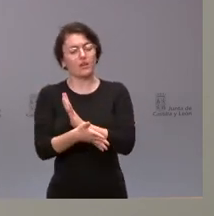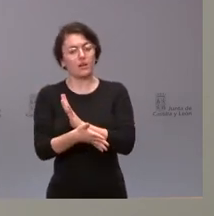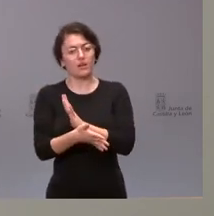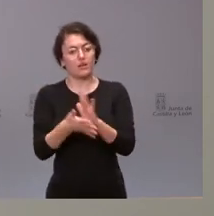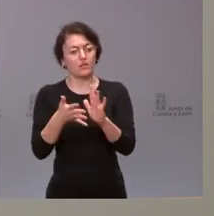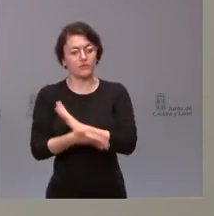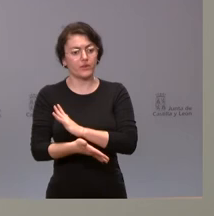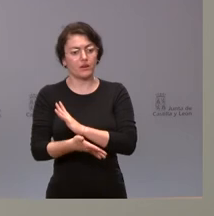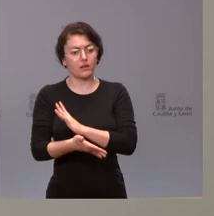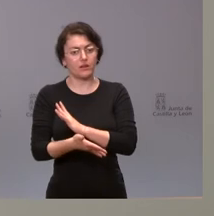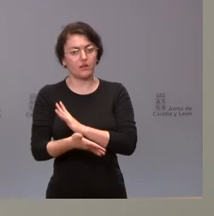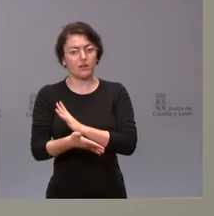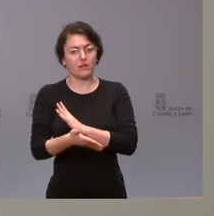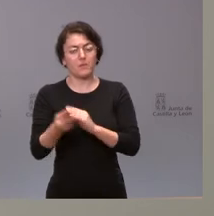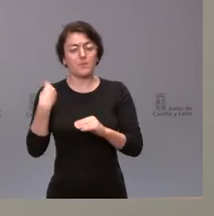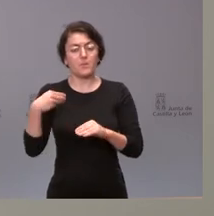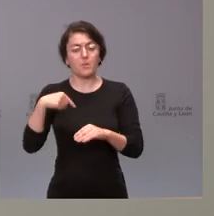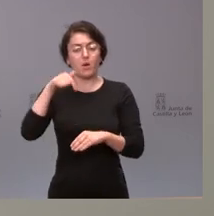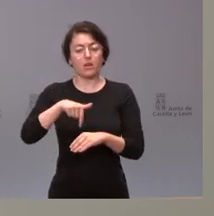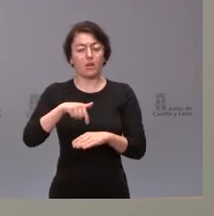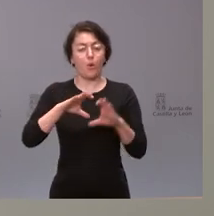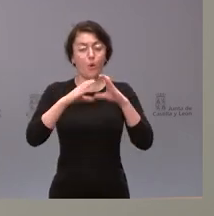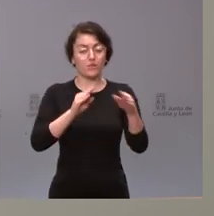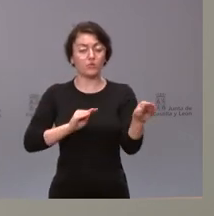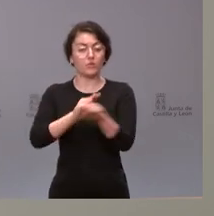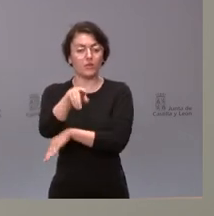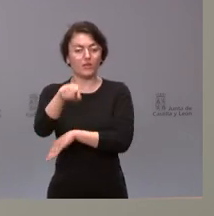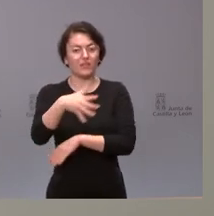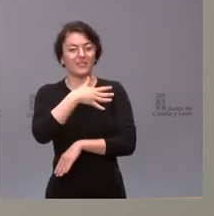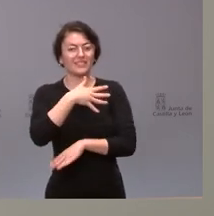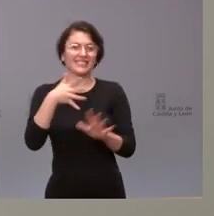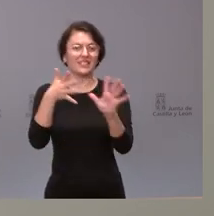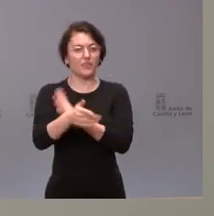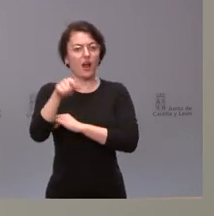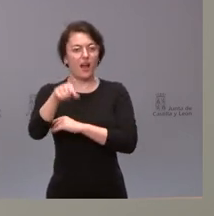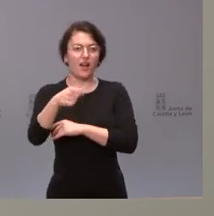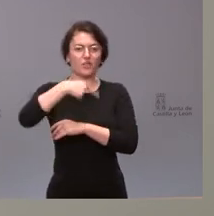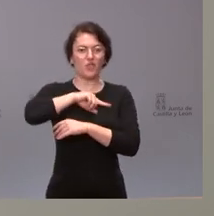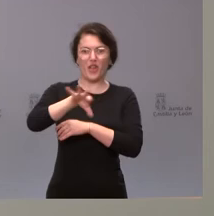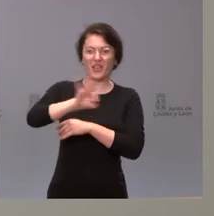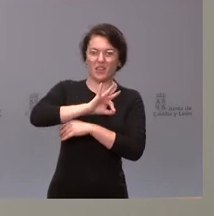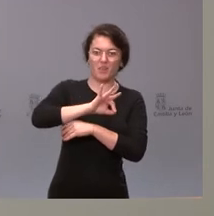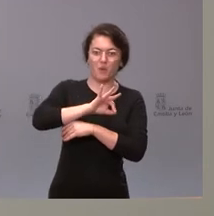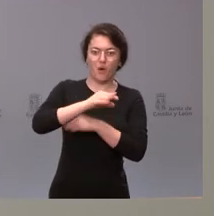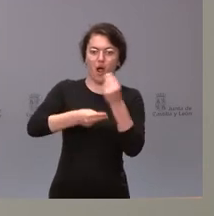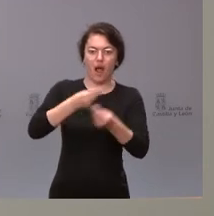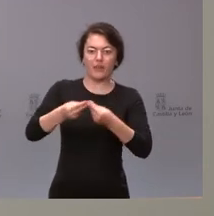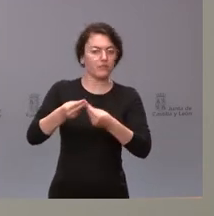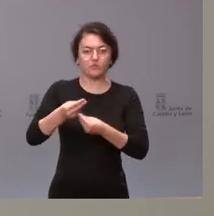León en subvención para los ayuntamientos sean decididos por los ayuntamientos que puedan tener este u otro objetivo.